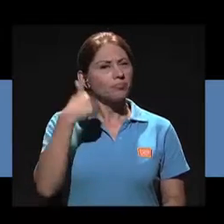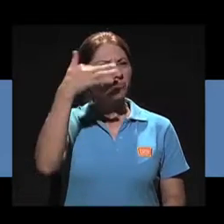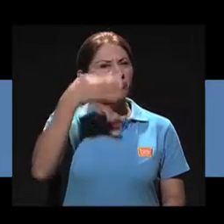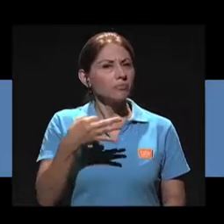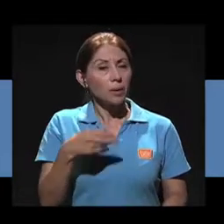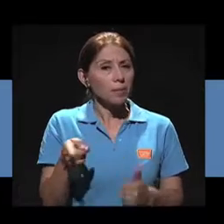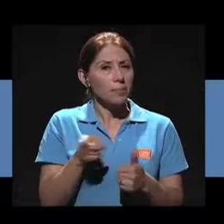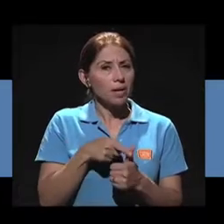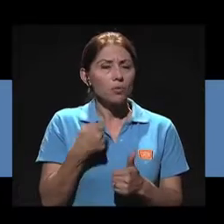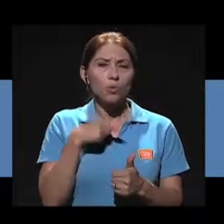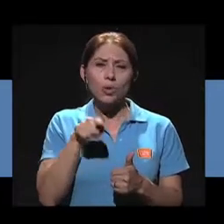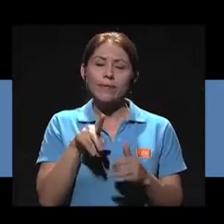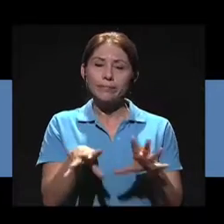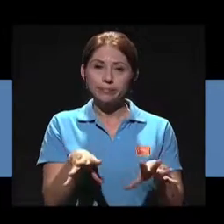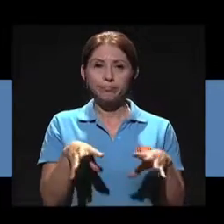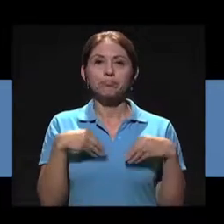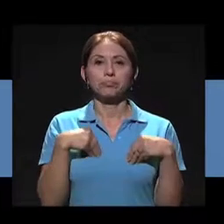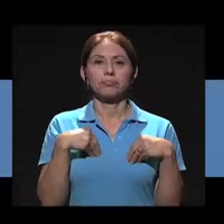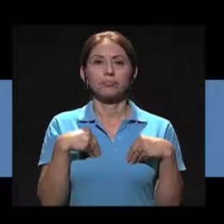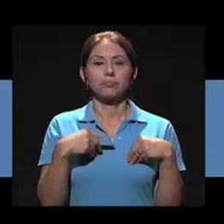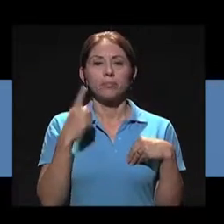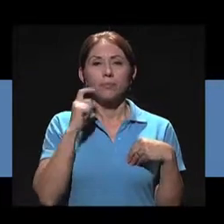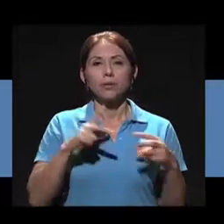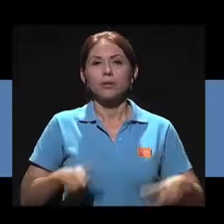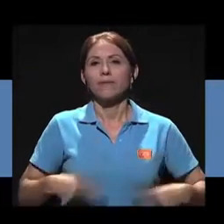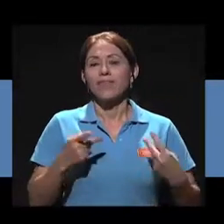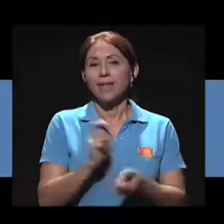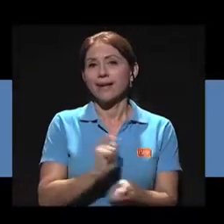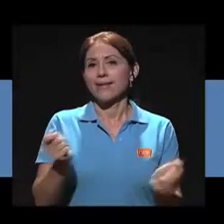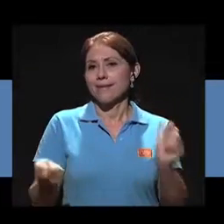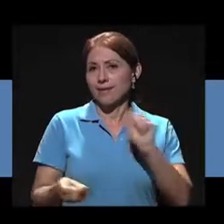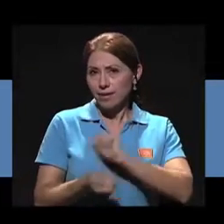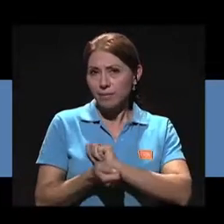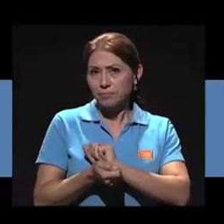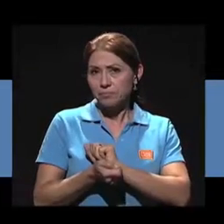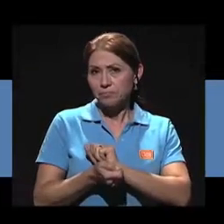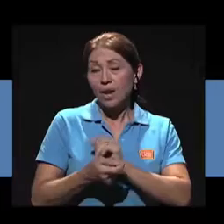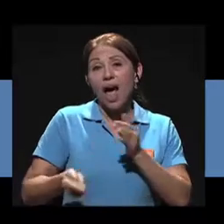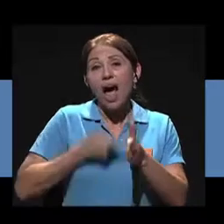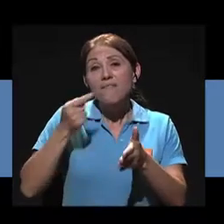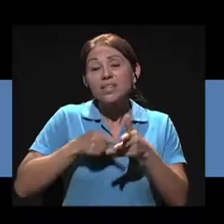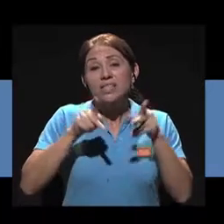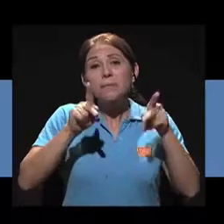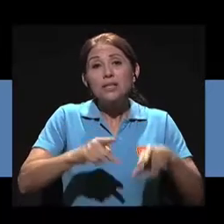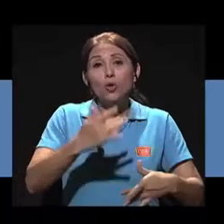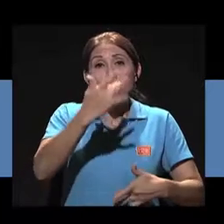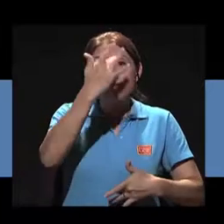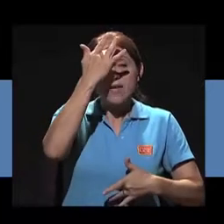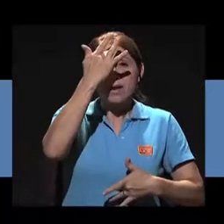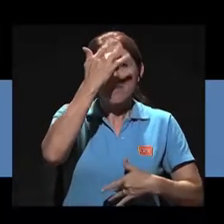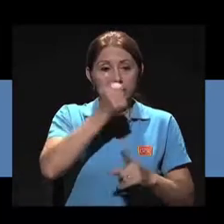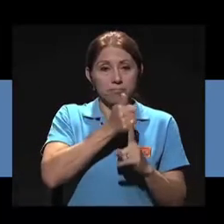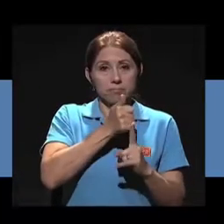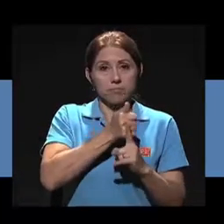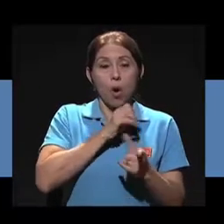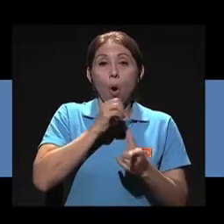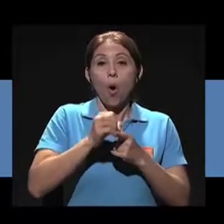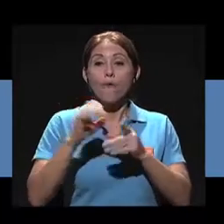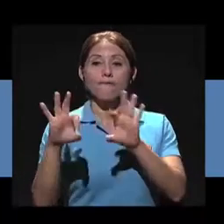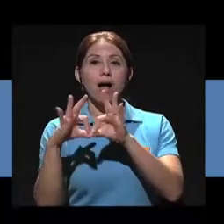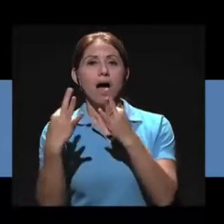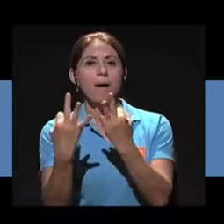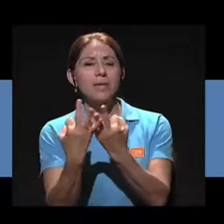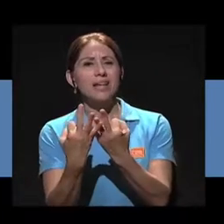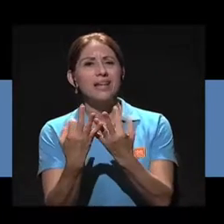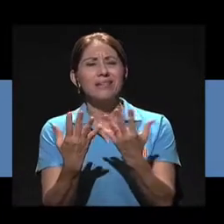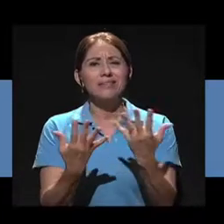Yo creo que lo primero es aceptación, porque la vida de uno cambia, y a veces las personas enfermas o sus familiares tienen